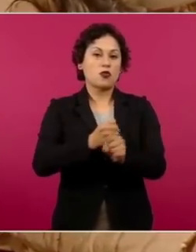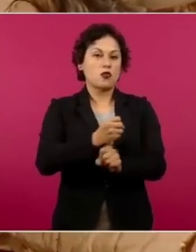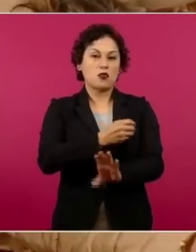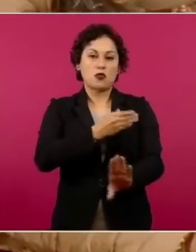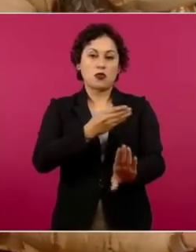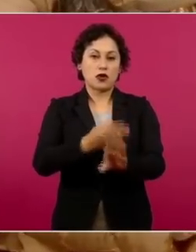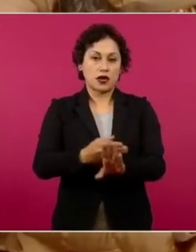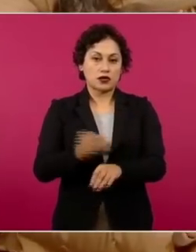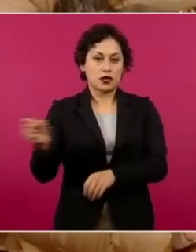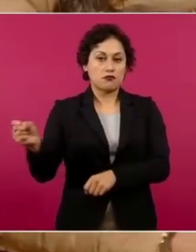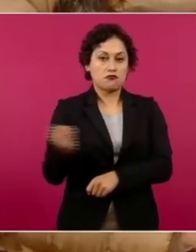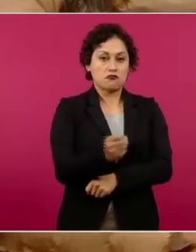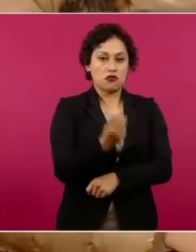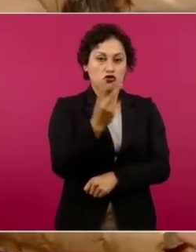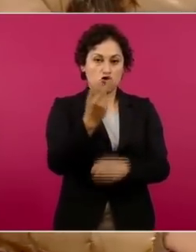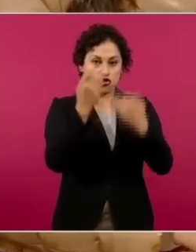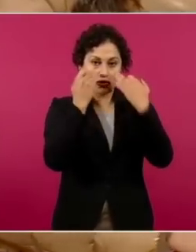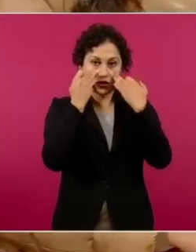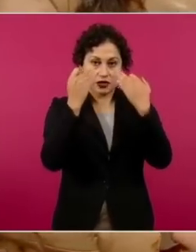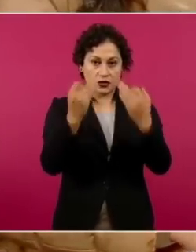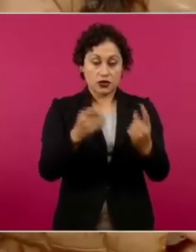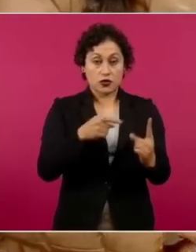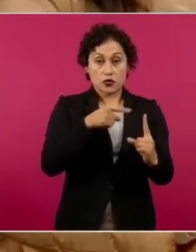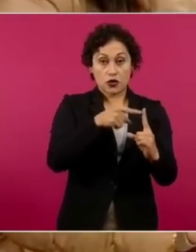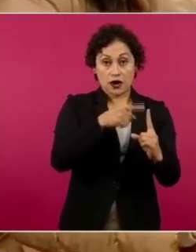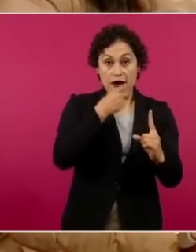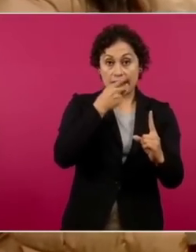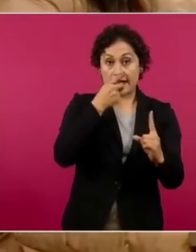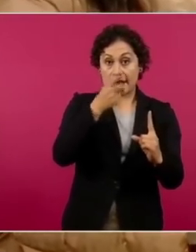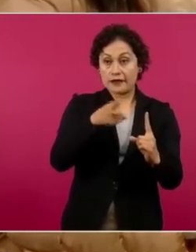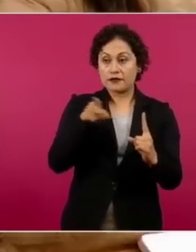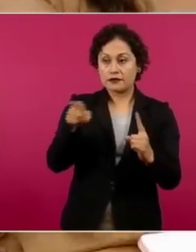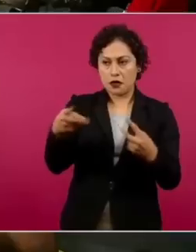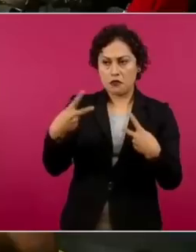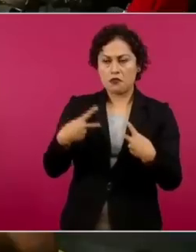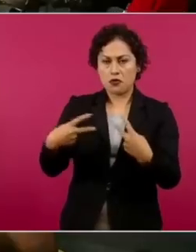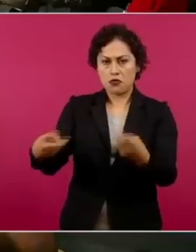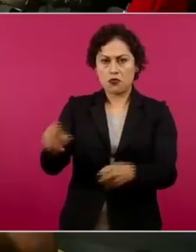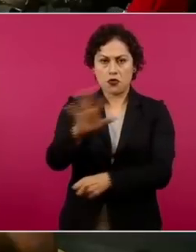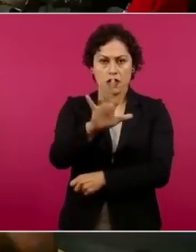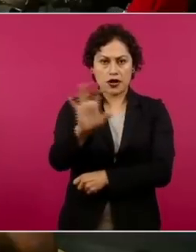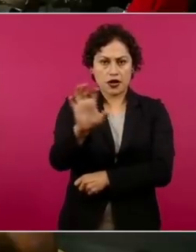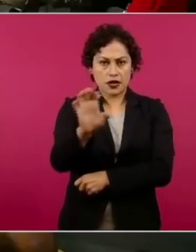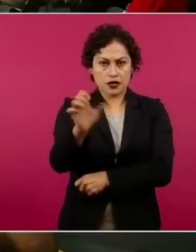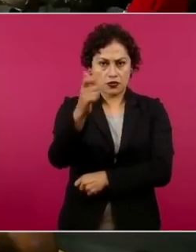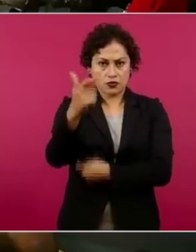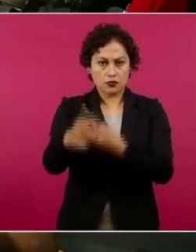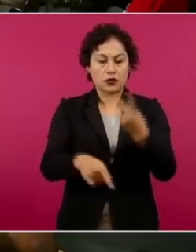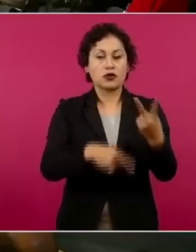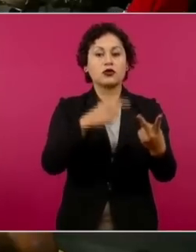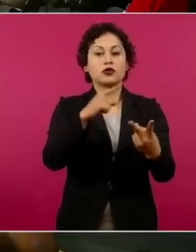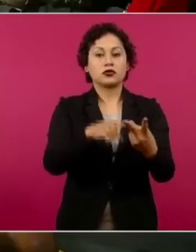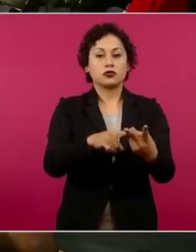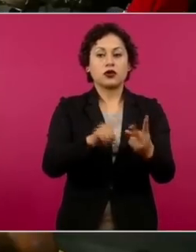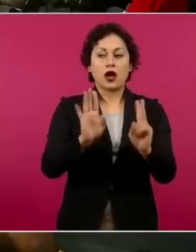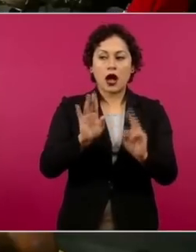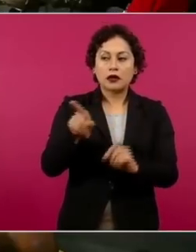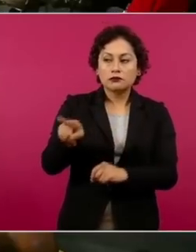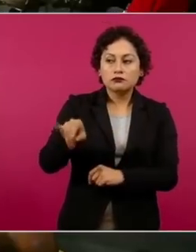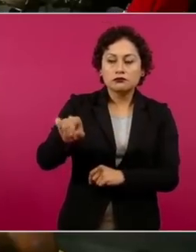uno que la señala de haberle robado 500 pesos y otro un celular.